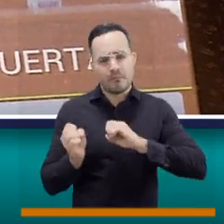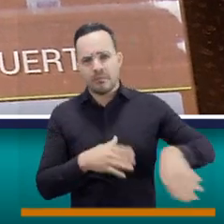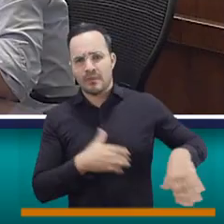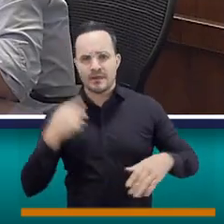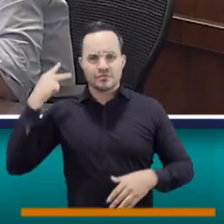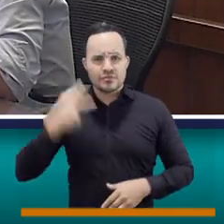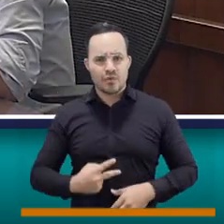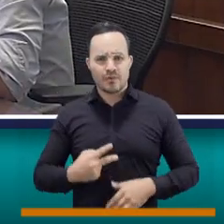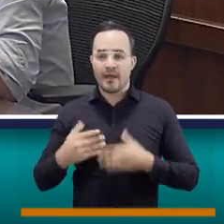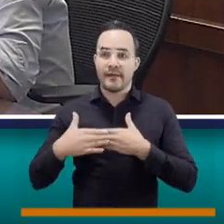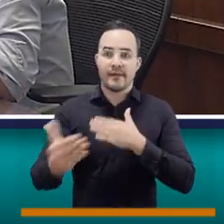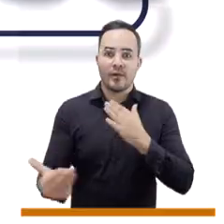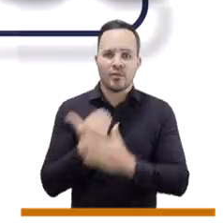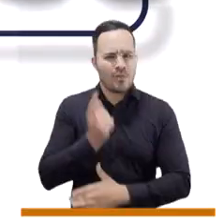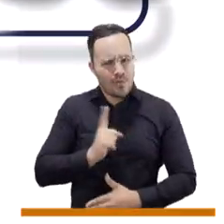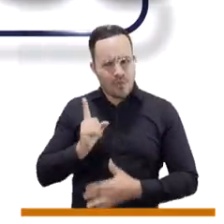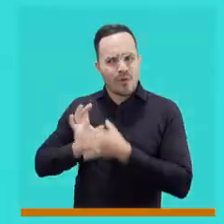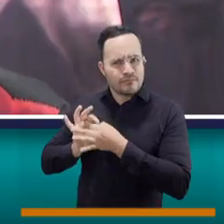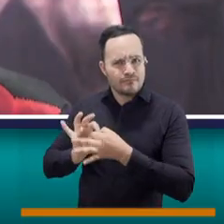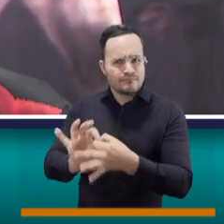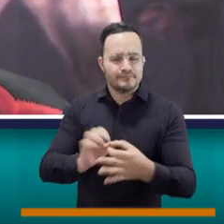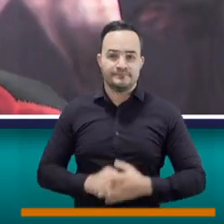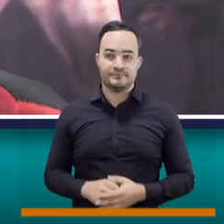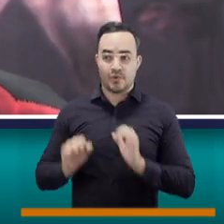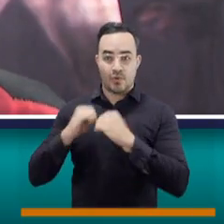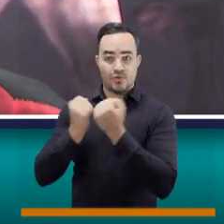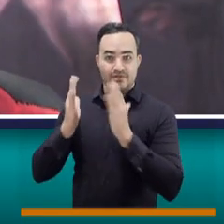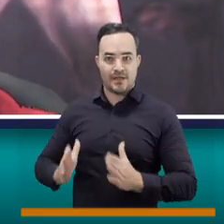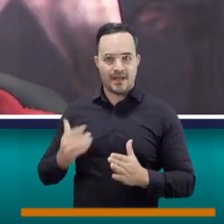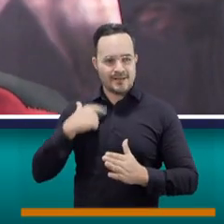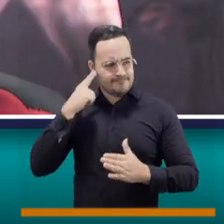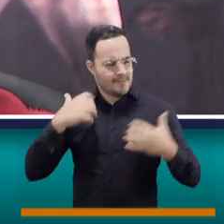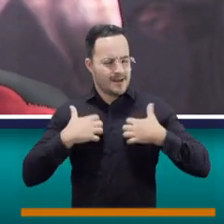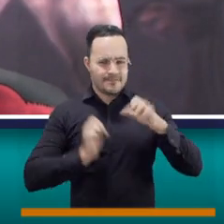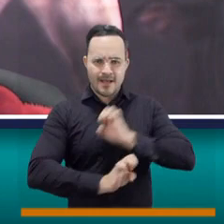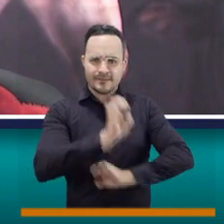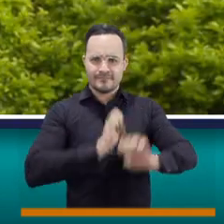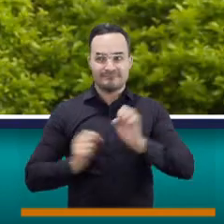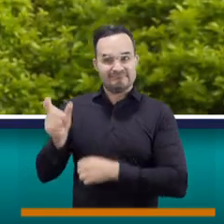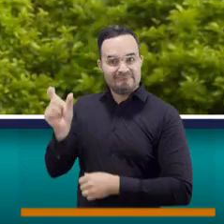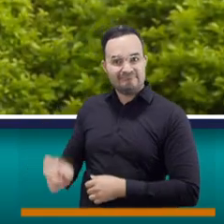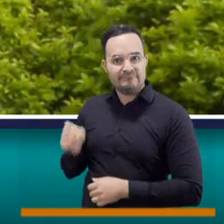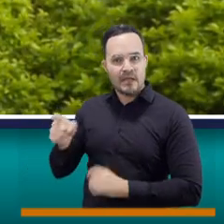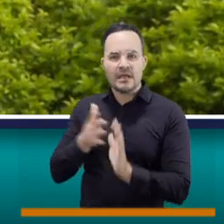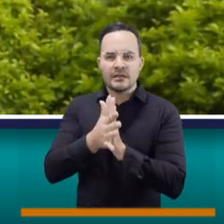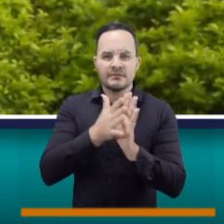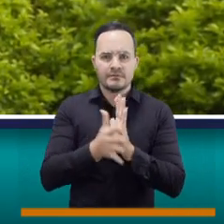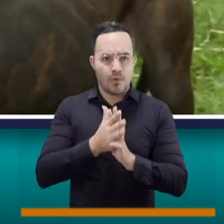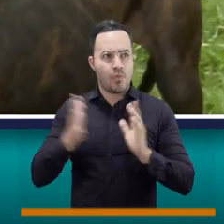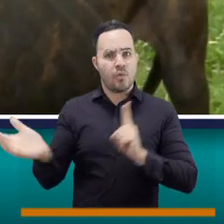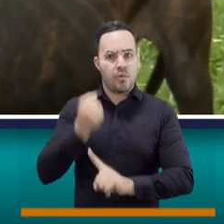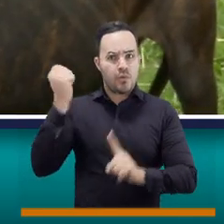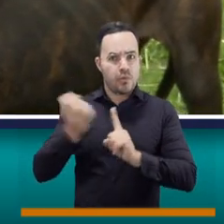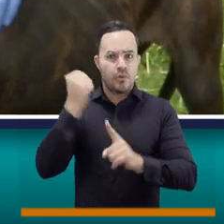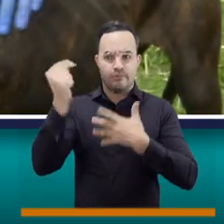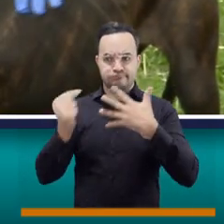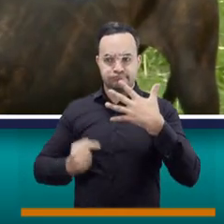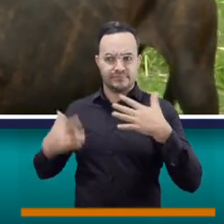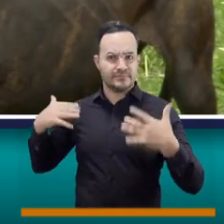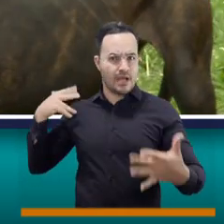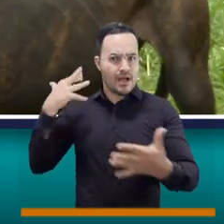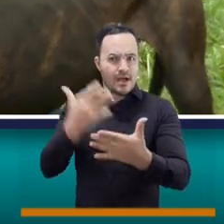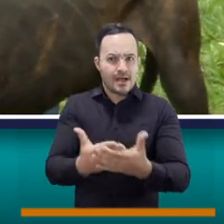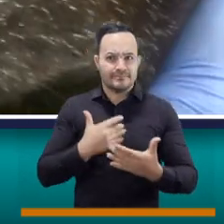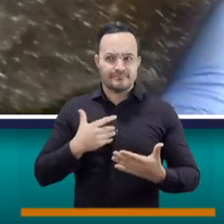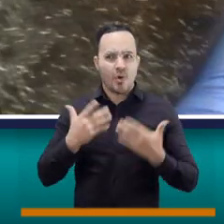sobre lo construido. Concejal animalista Juan Ramón Jiménez destaca las inversiones históricas en pro